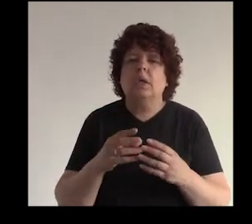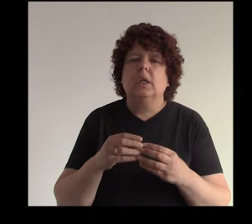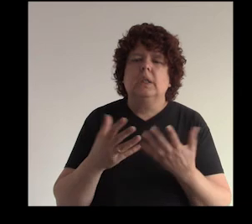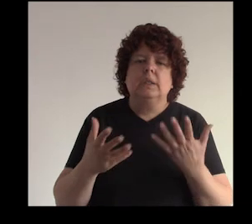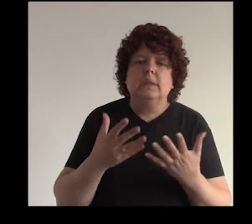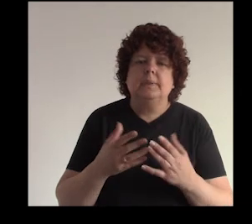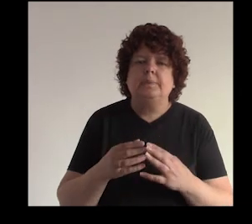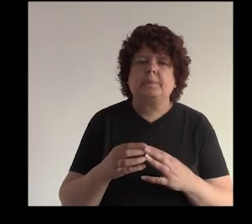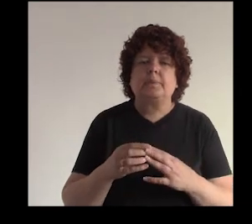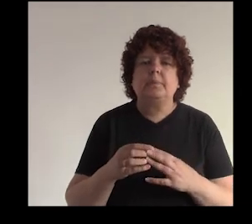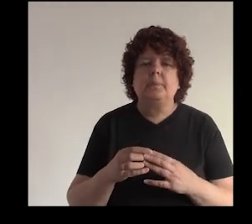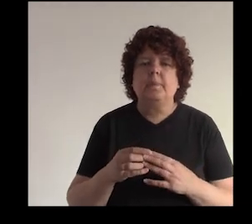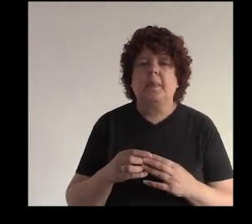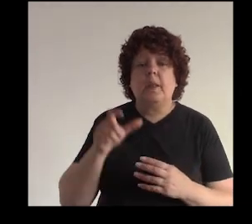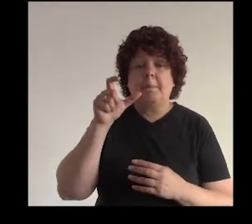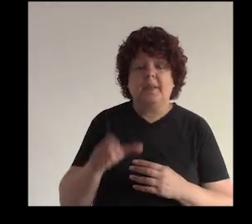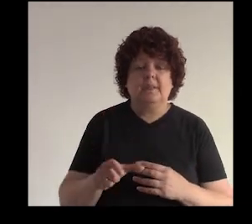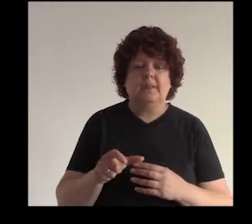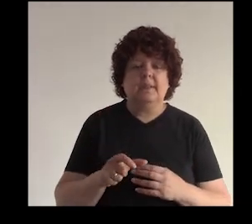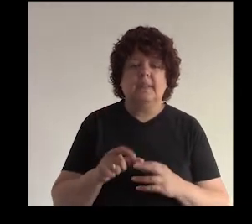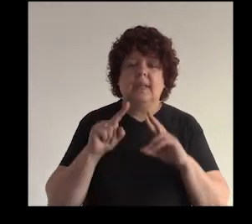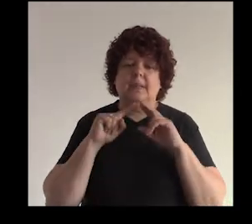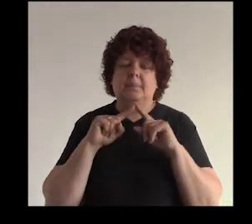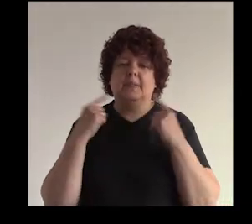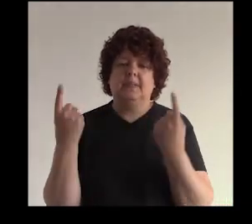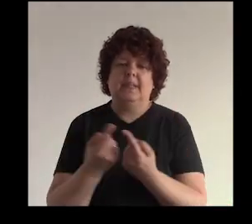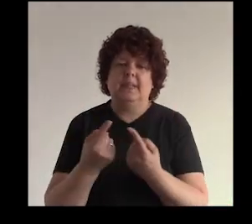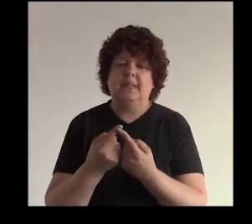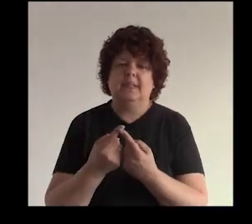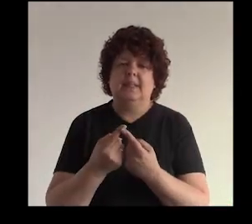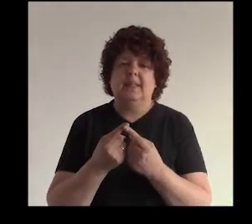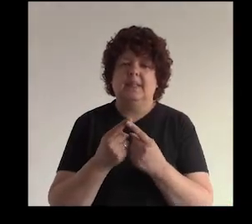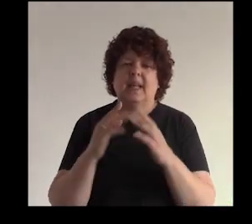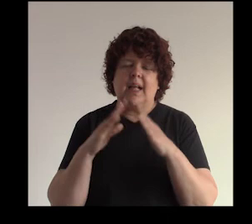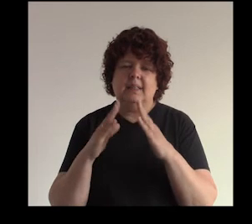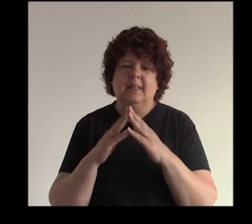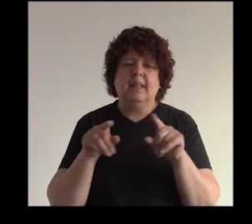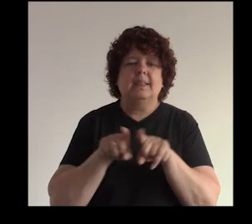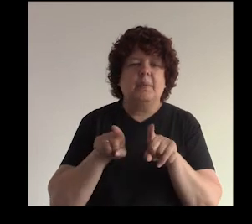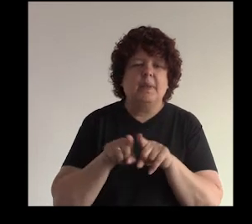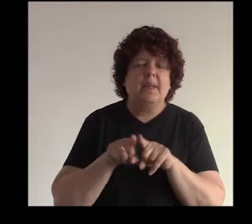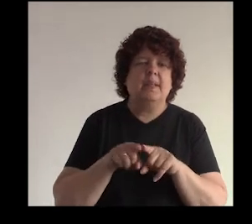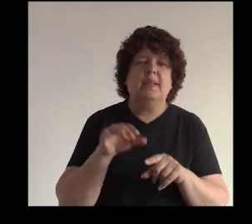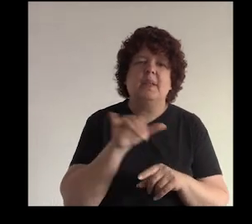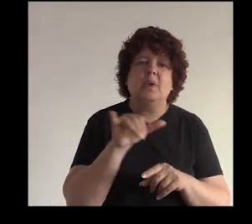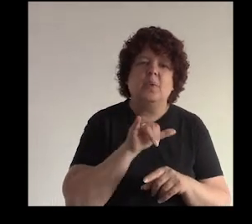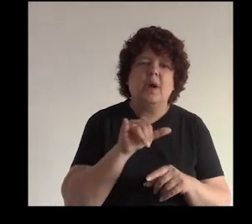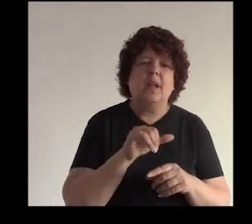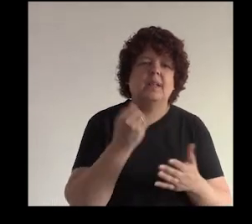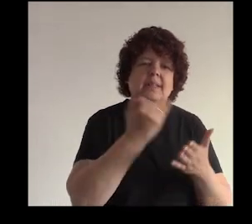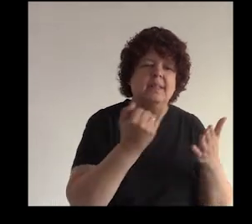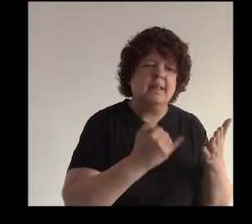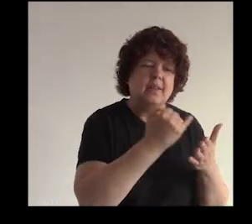de que existen digamos una panifica o una persona que hace pasteles en casa también existen cientos de personas que hacen la misma la